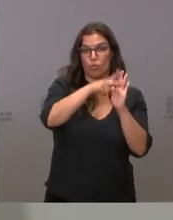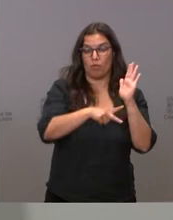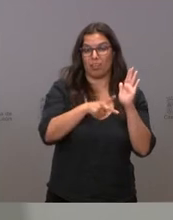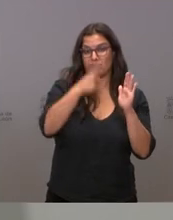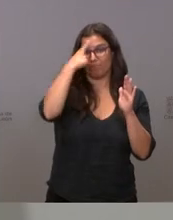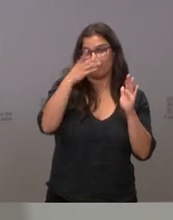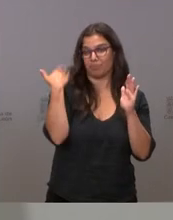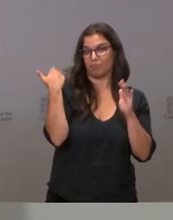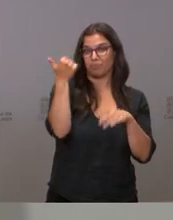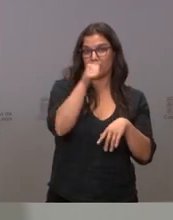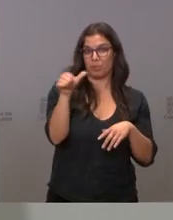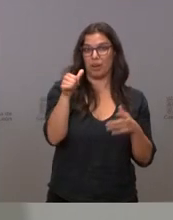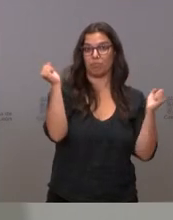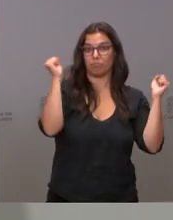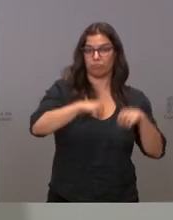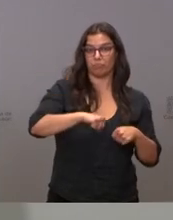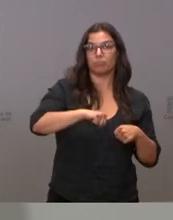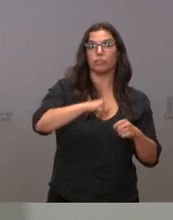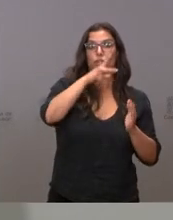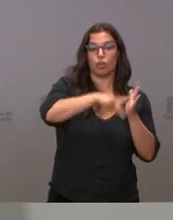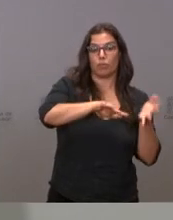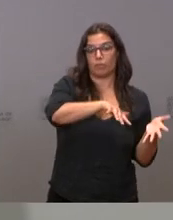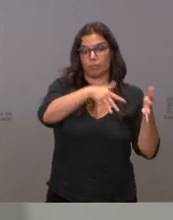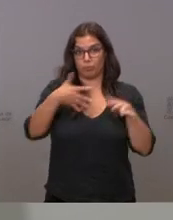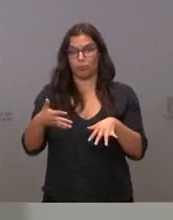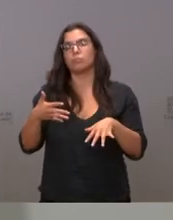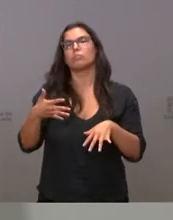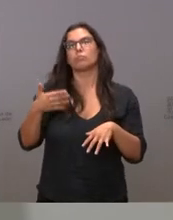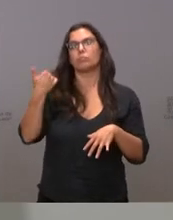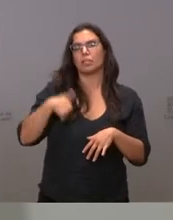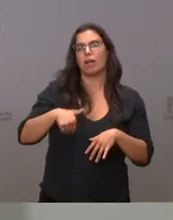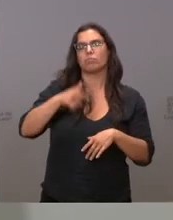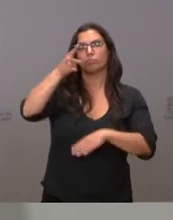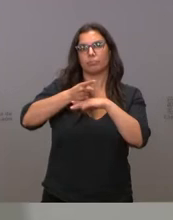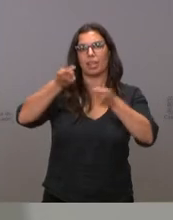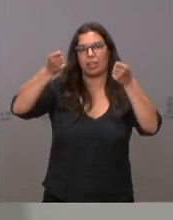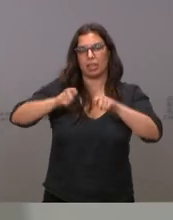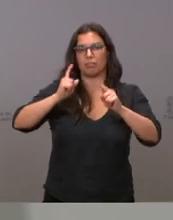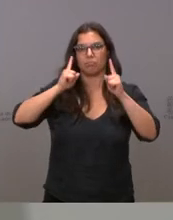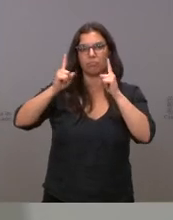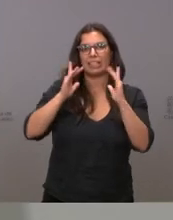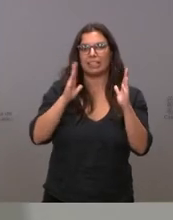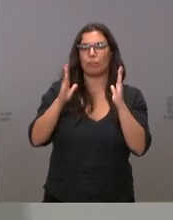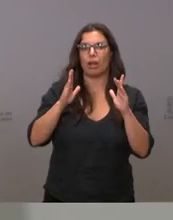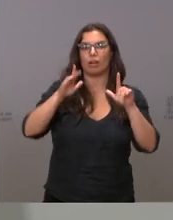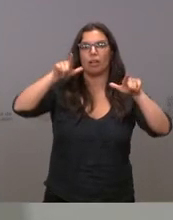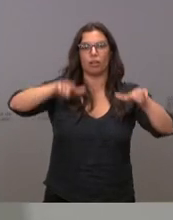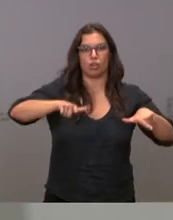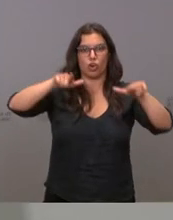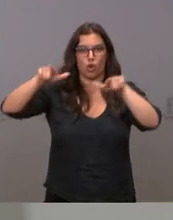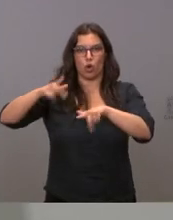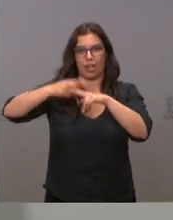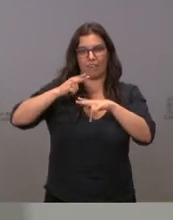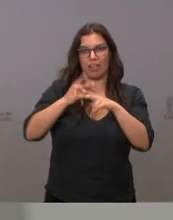ustedes, hace unas semanas, el cierre preventivo temporal de dos locales por infracciones